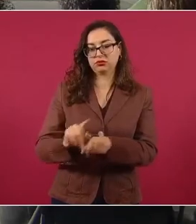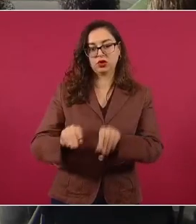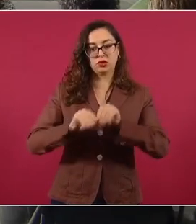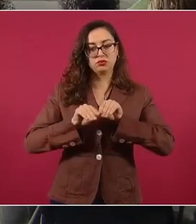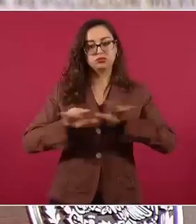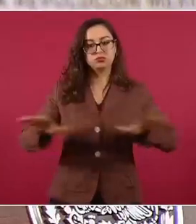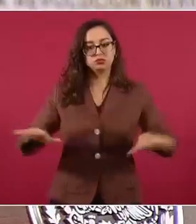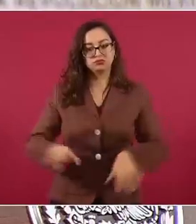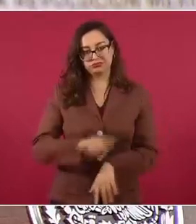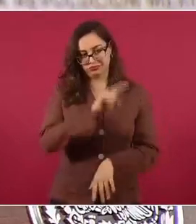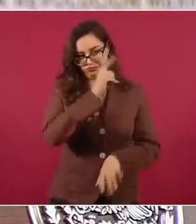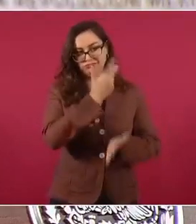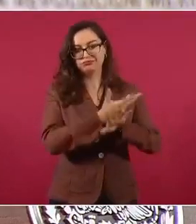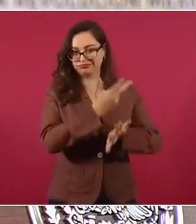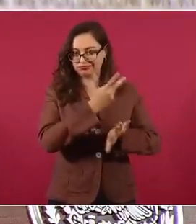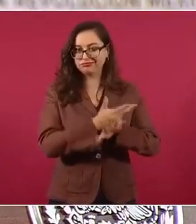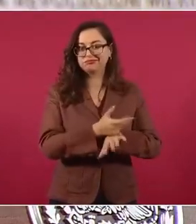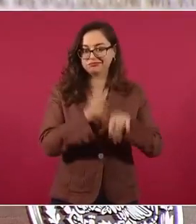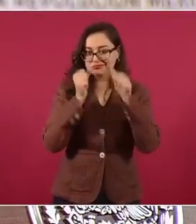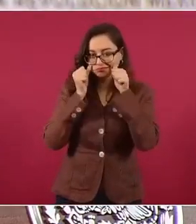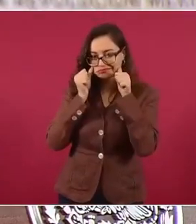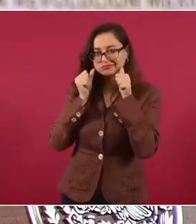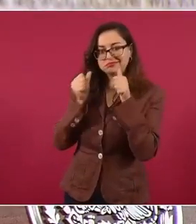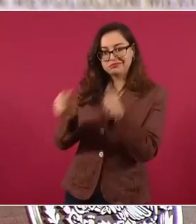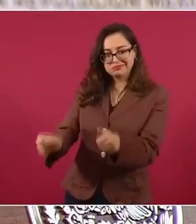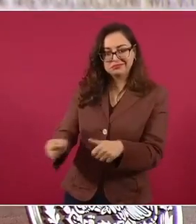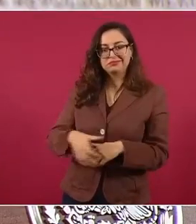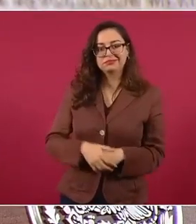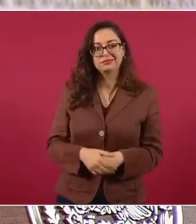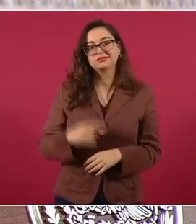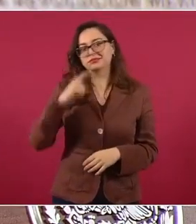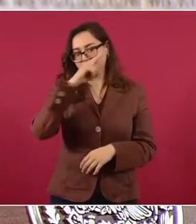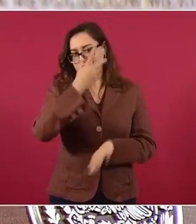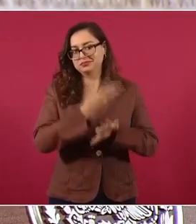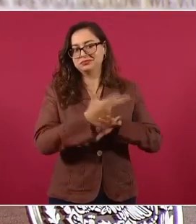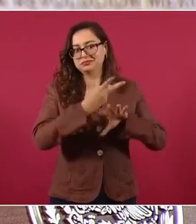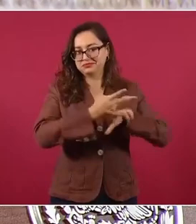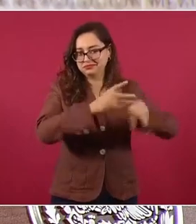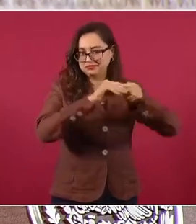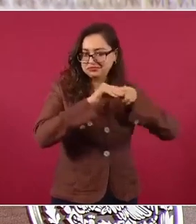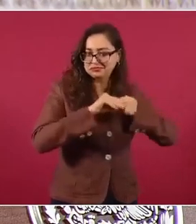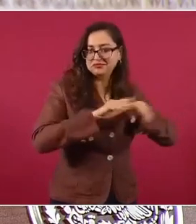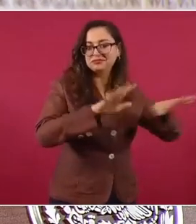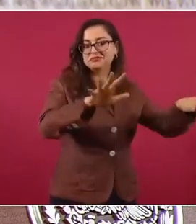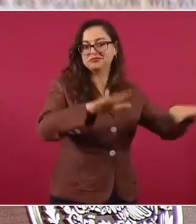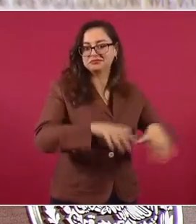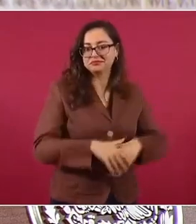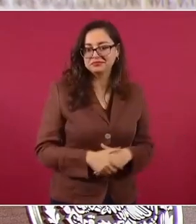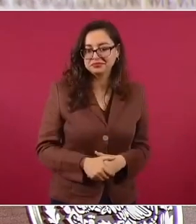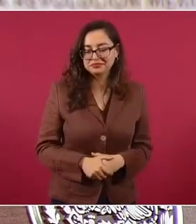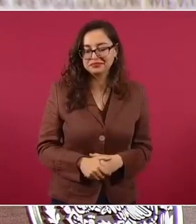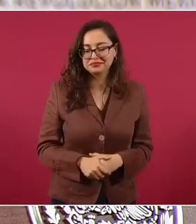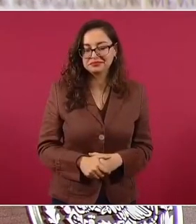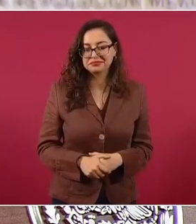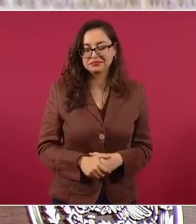las escuchan allá nuestros paisanos,